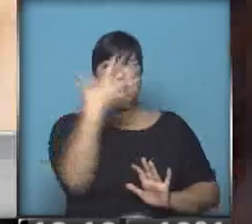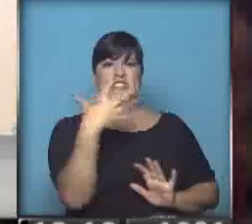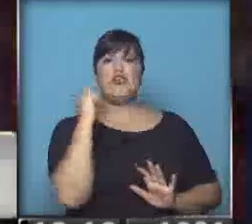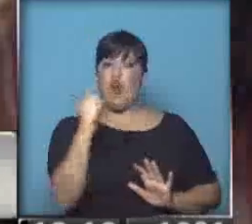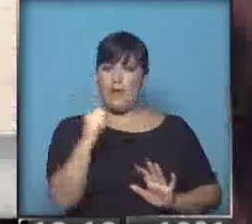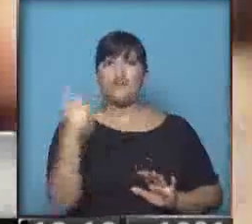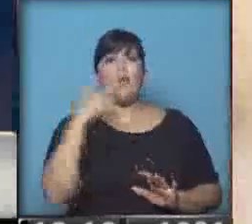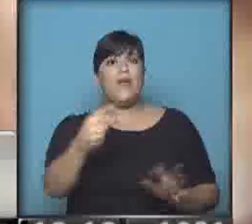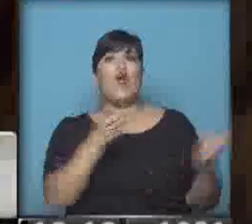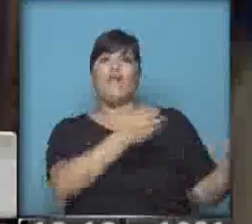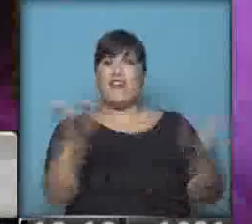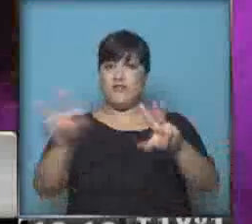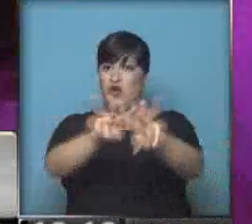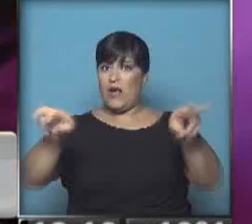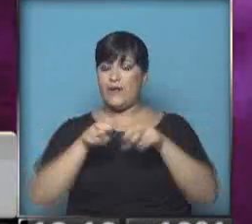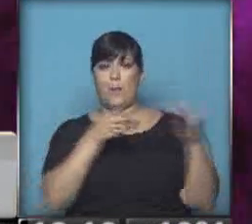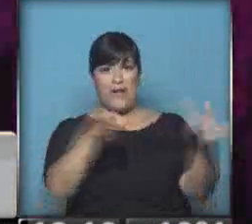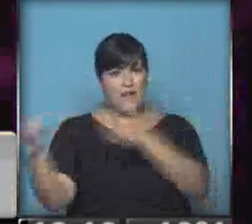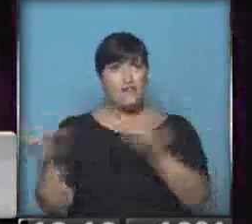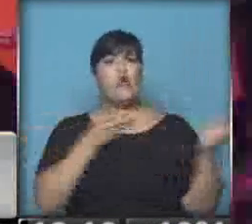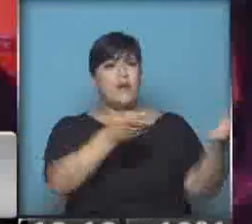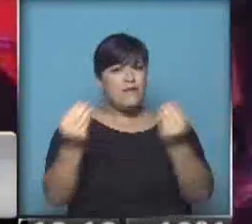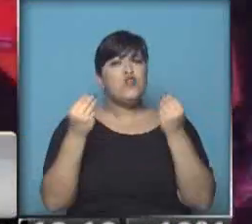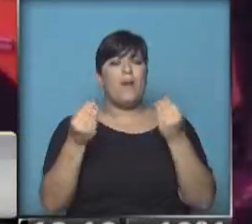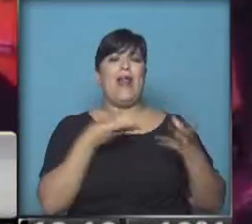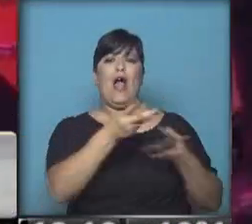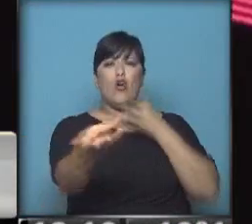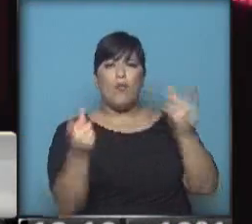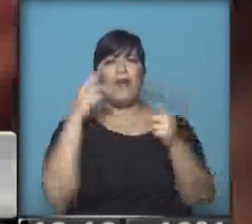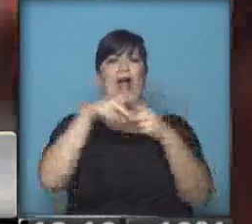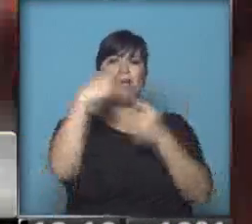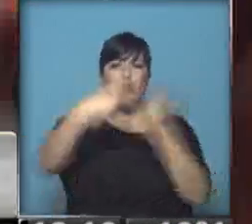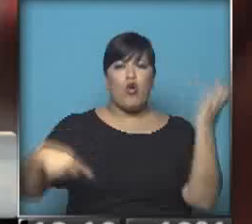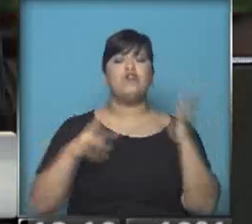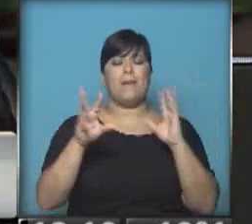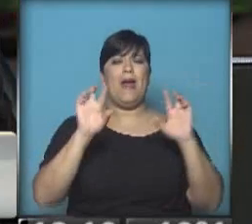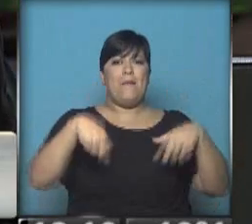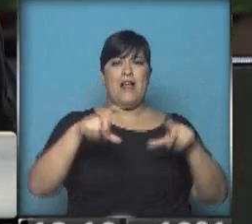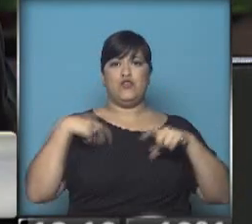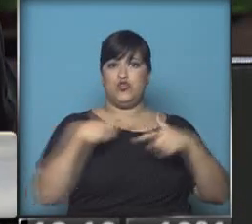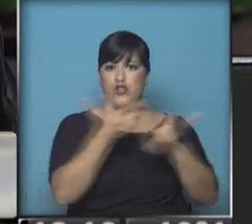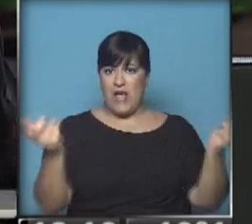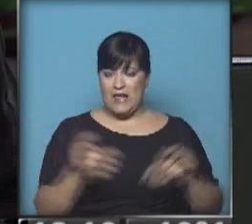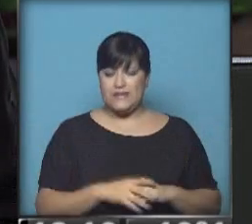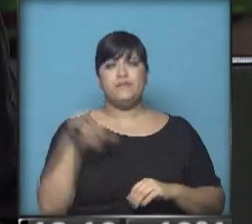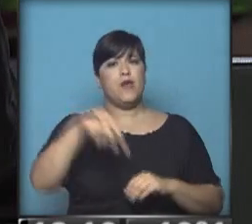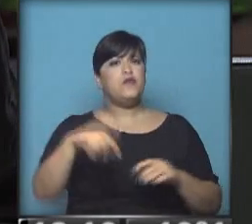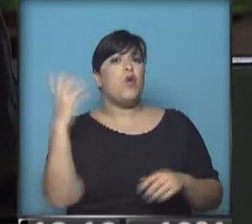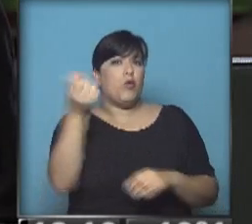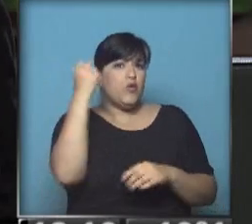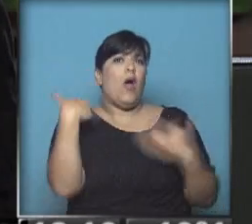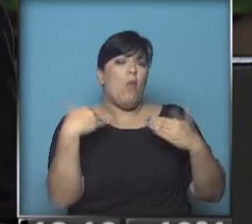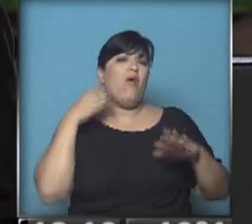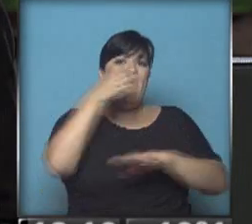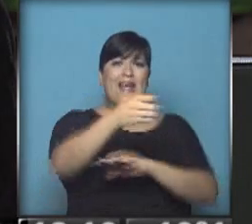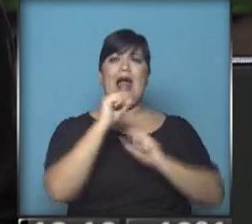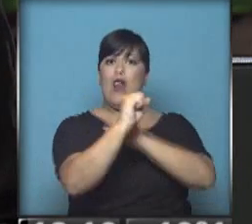es a beneficio. A beneficio por la compra de instrumentos para programas sociales. Una muy buena oportunidad, entonces, de acercarse hoy al Luna Park